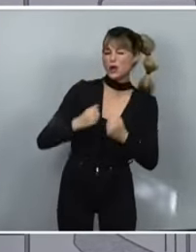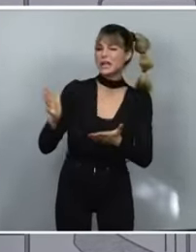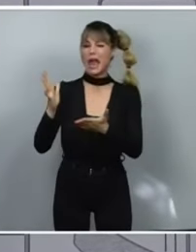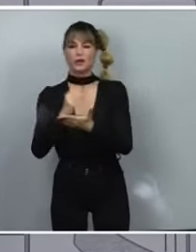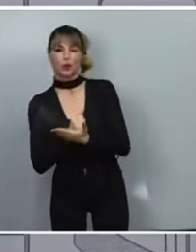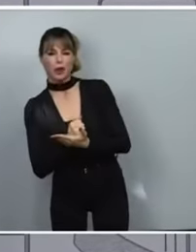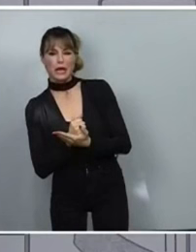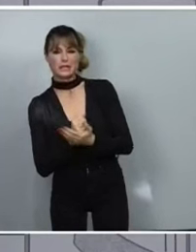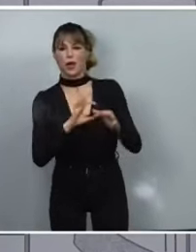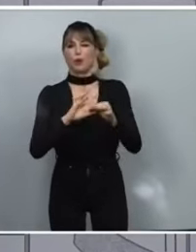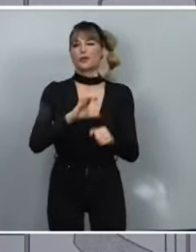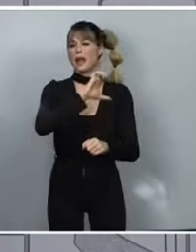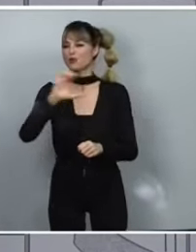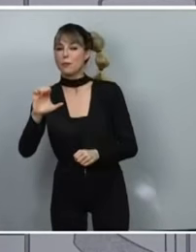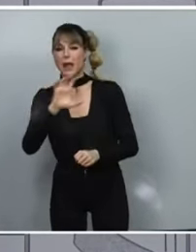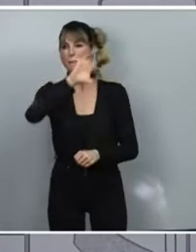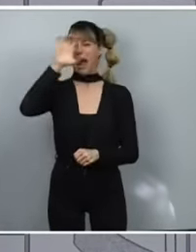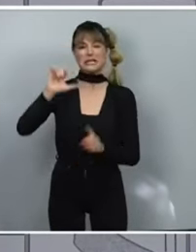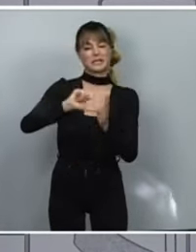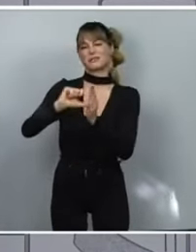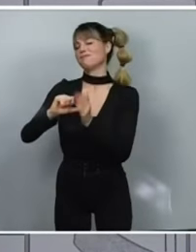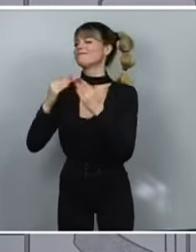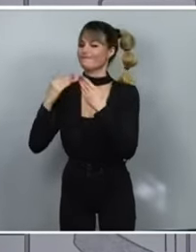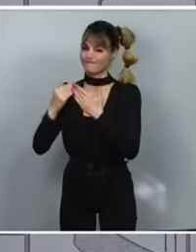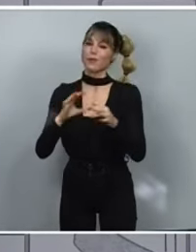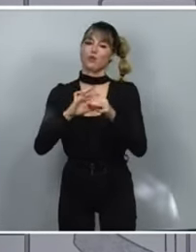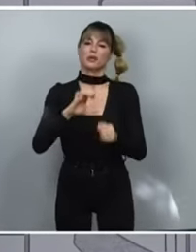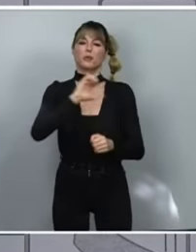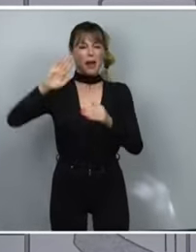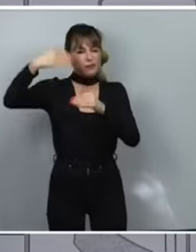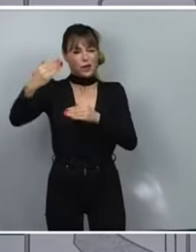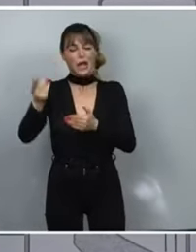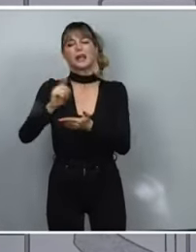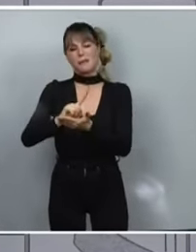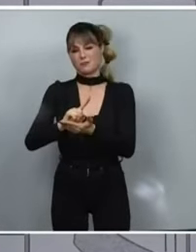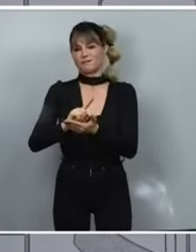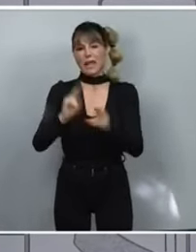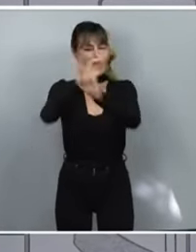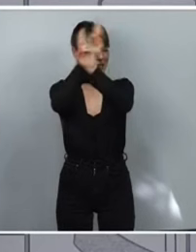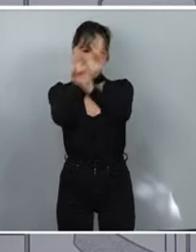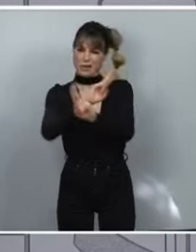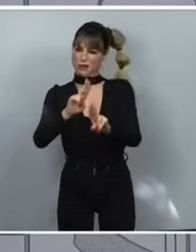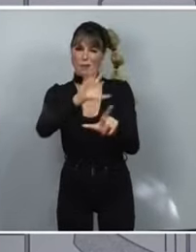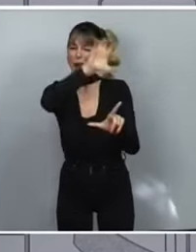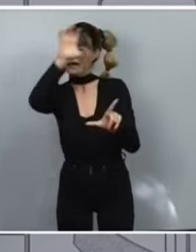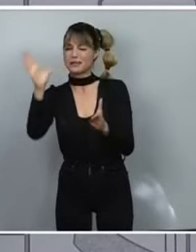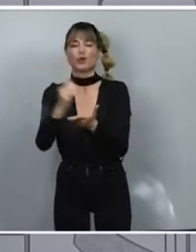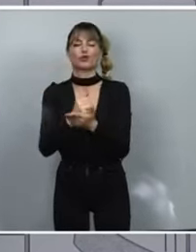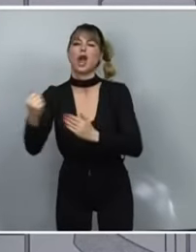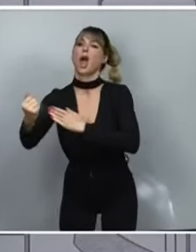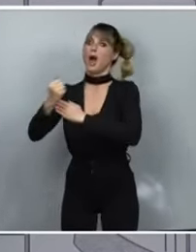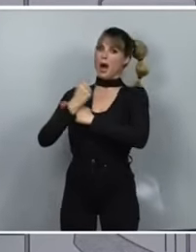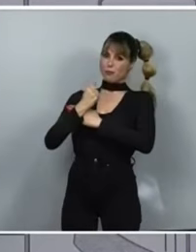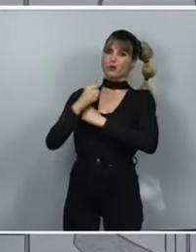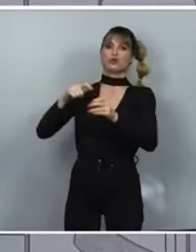tanto comunitarias, también de los Estados miembros y más allá de la Unión Europea. El conjunto de la comunidad internacional se ha volcado también en su